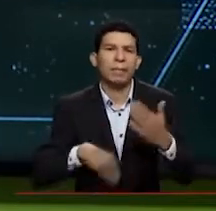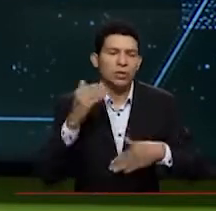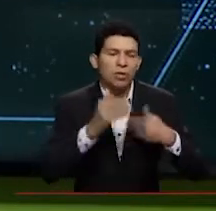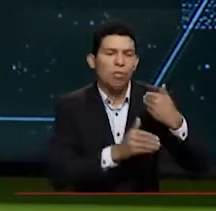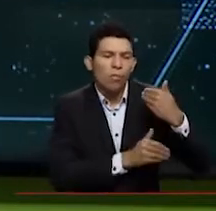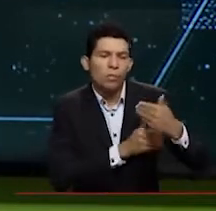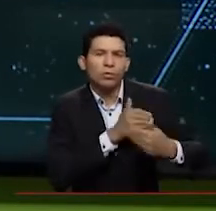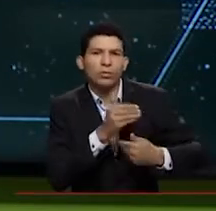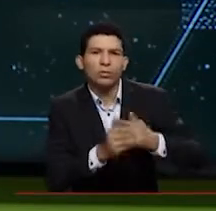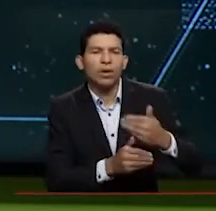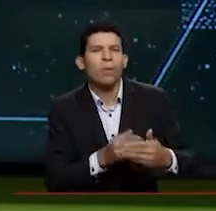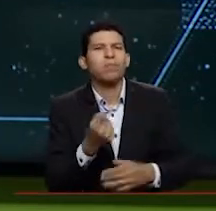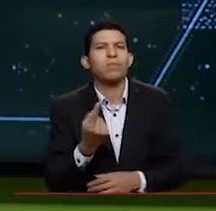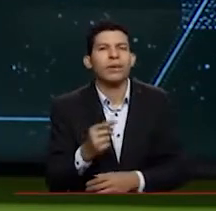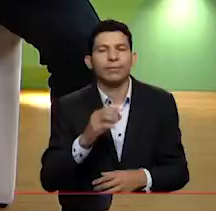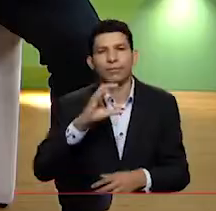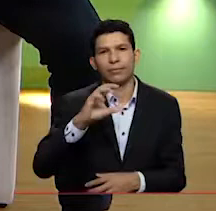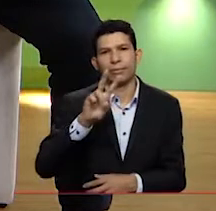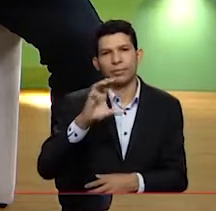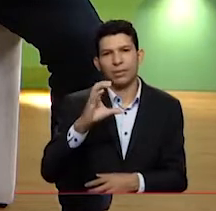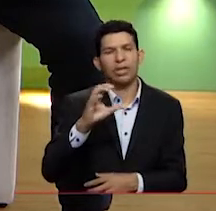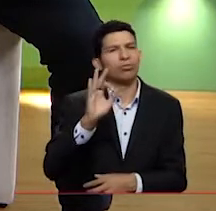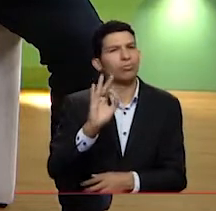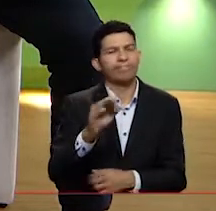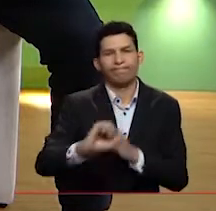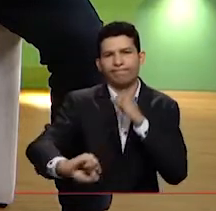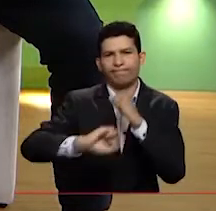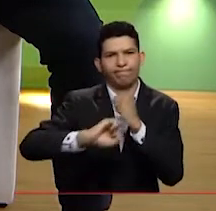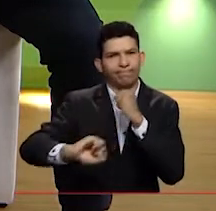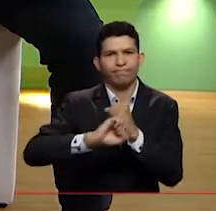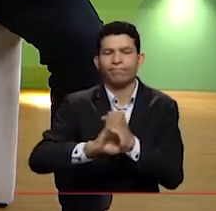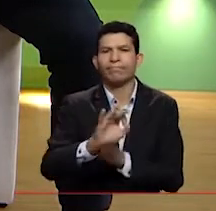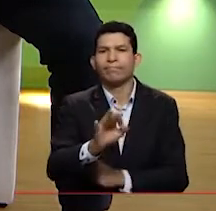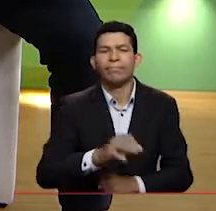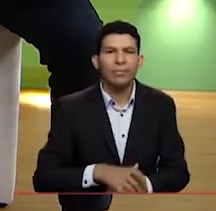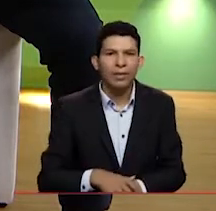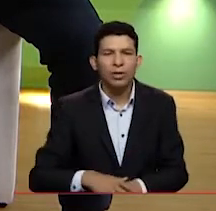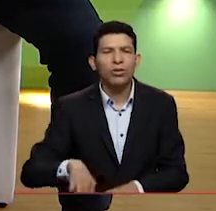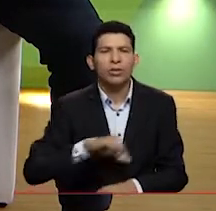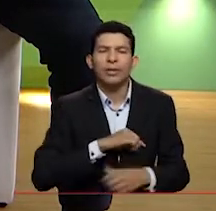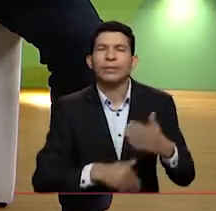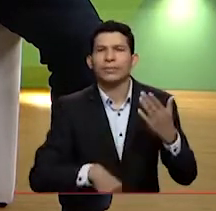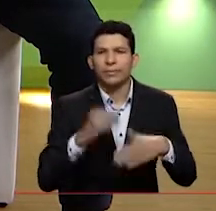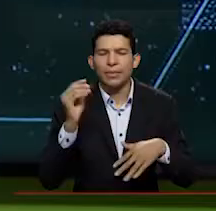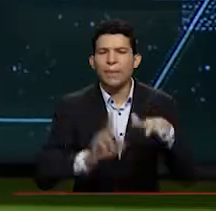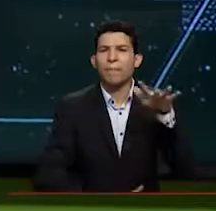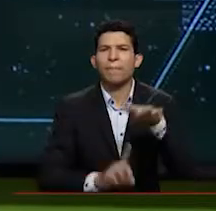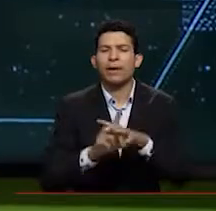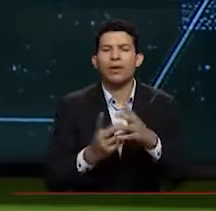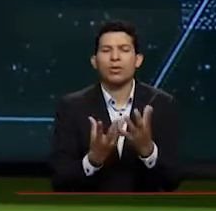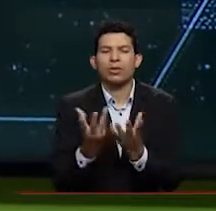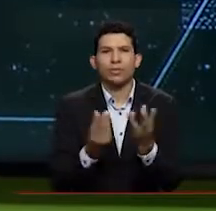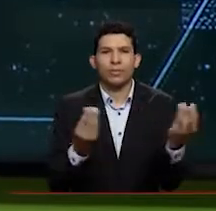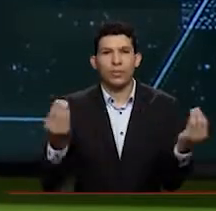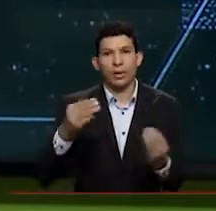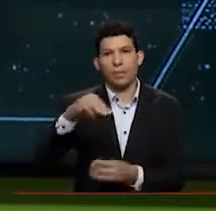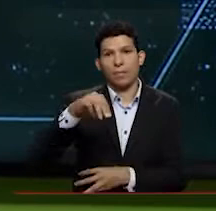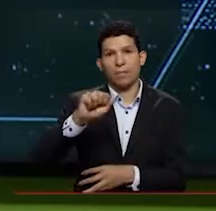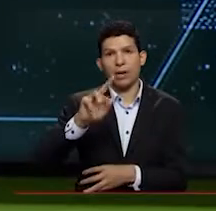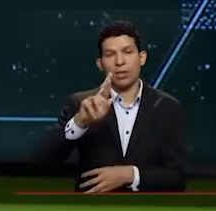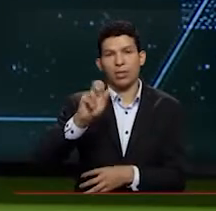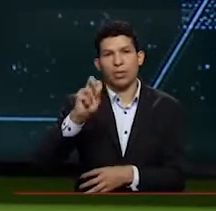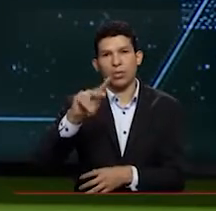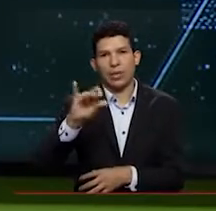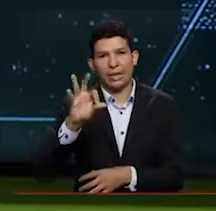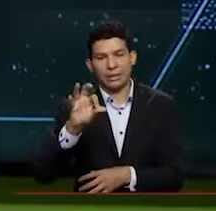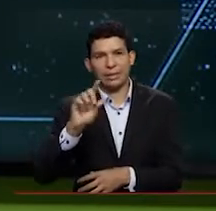proceso con la CBC, que siempre ha estado apoyándonos y empezamos a crear los grupos de las matronas, por ejemplo, que son las